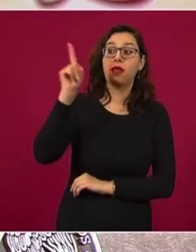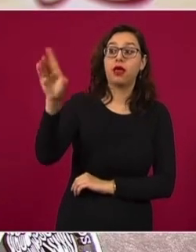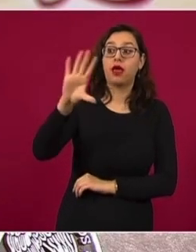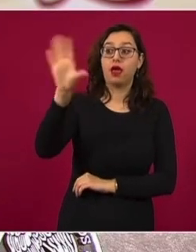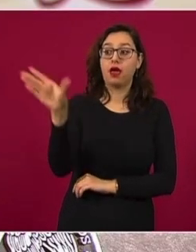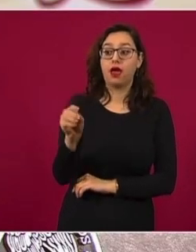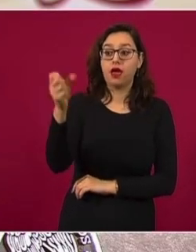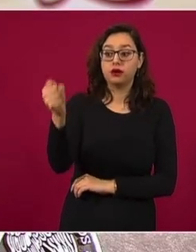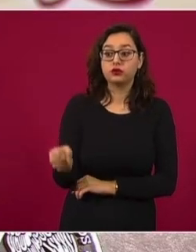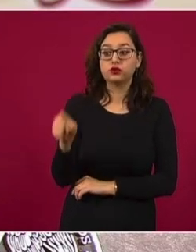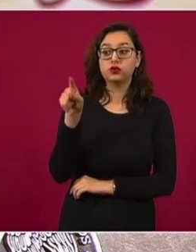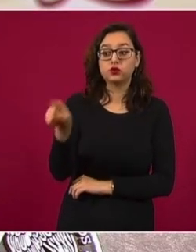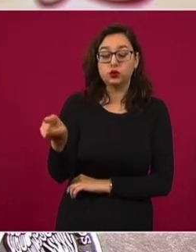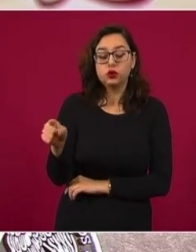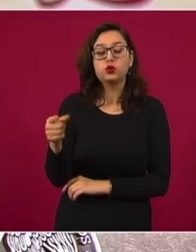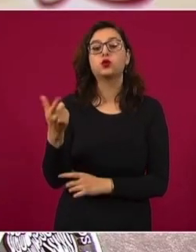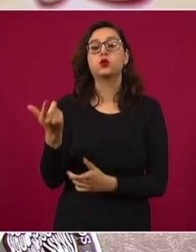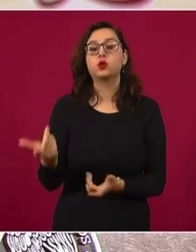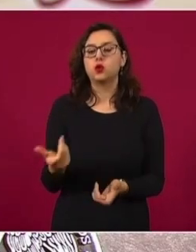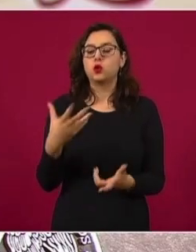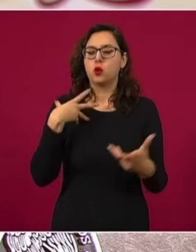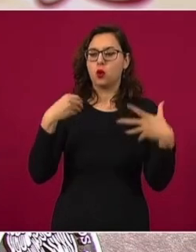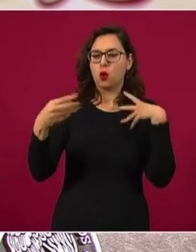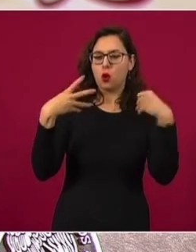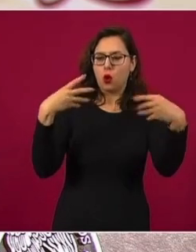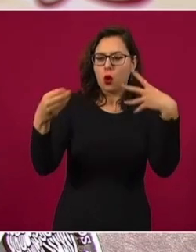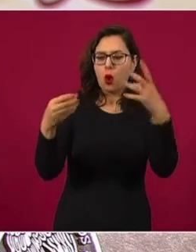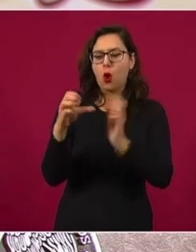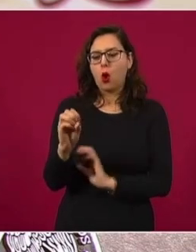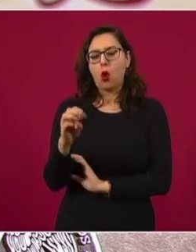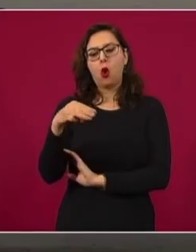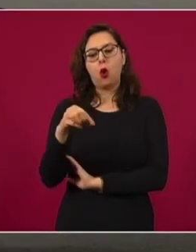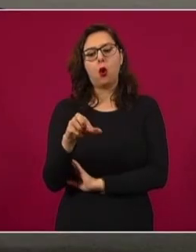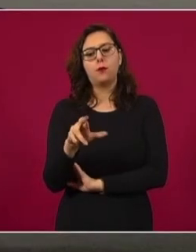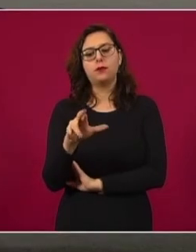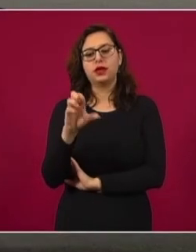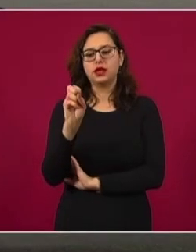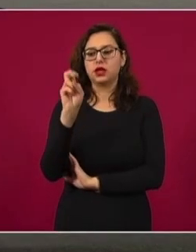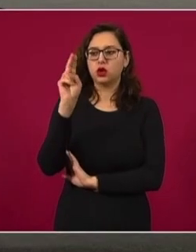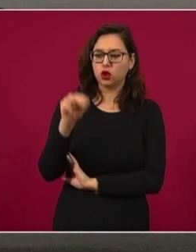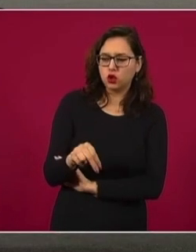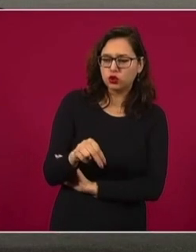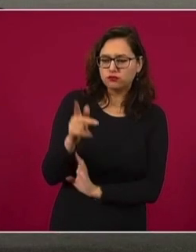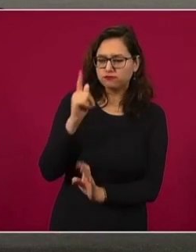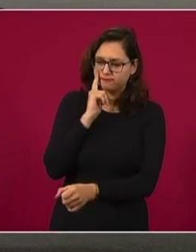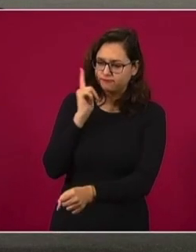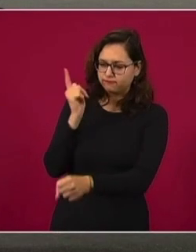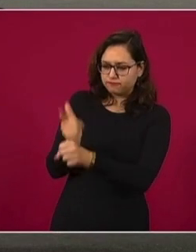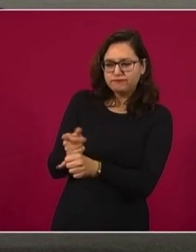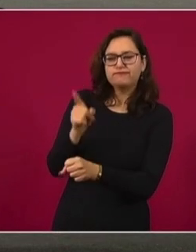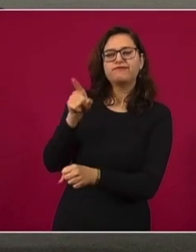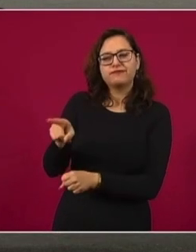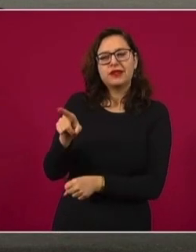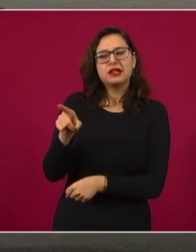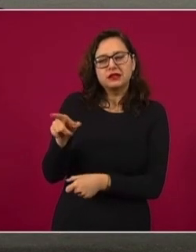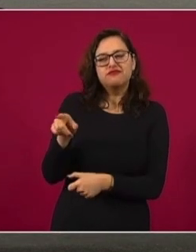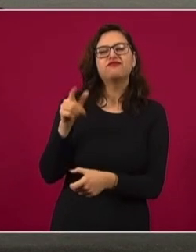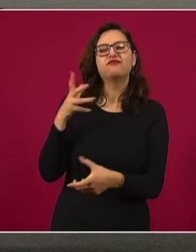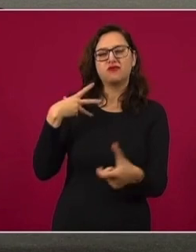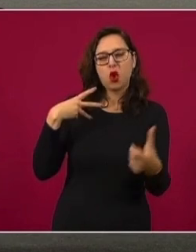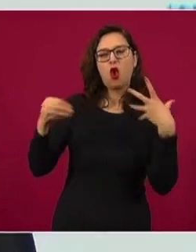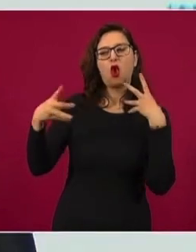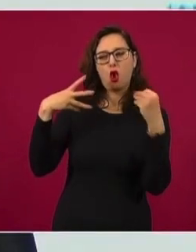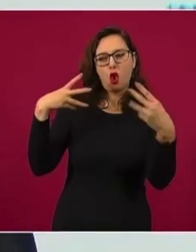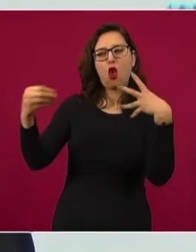explicamos aquí que teníamos elementos de evidencia que sugerían una variante que ciertamente iba a ser más transmisible,